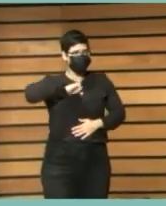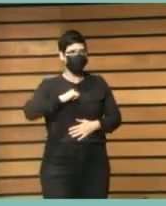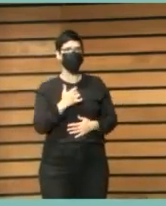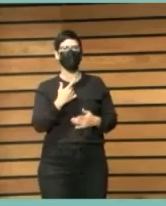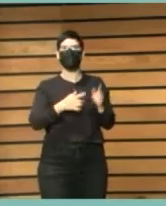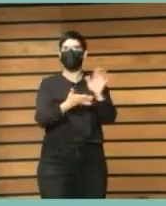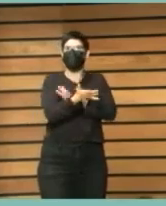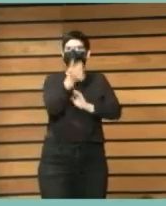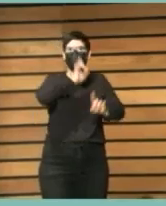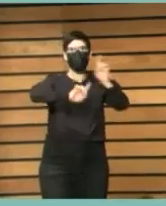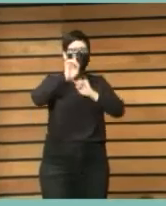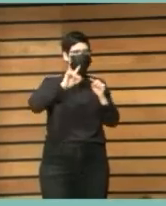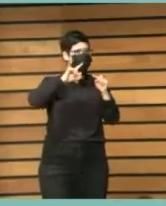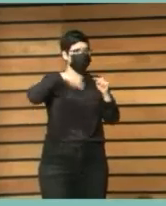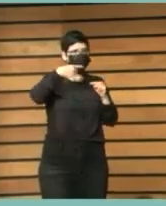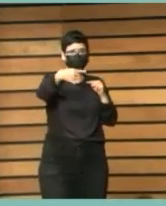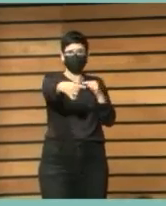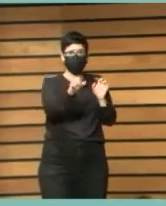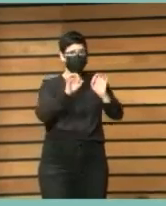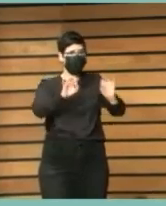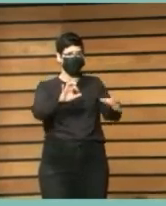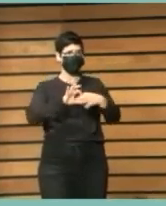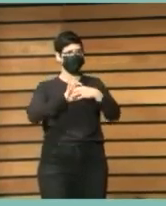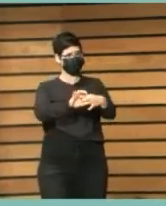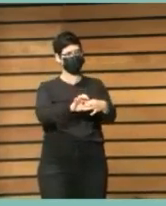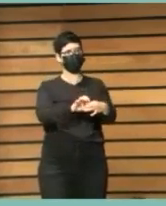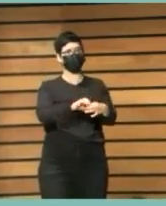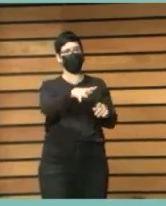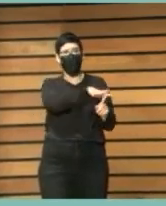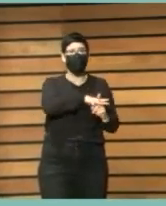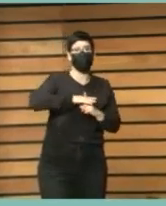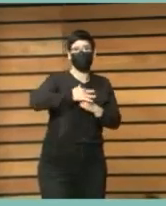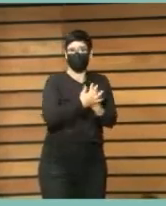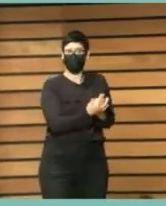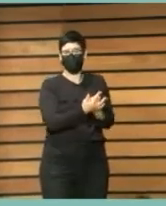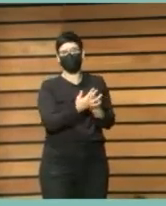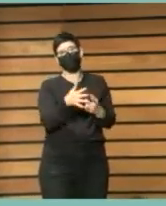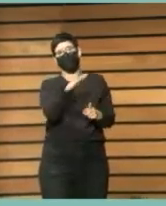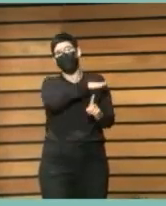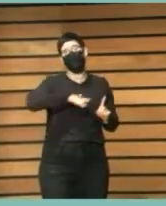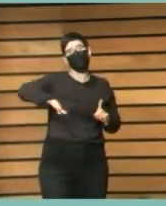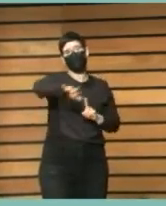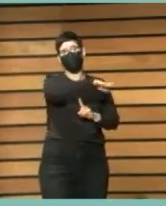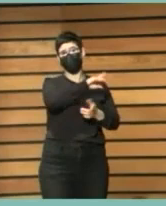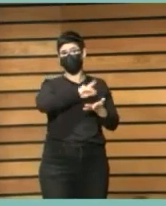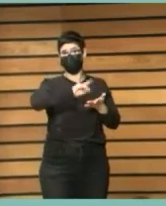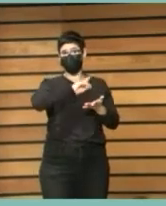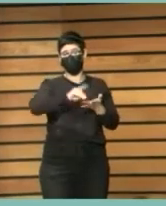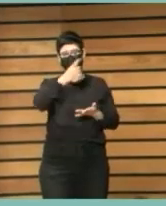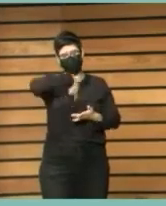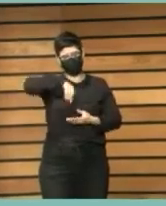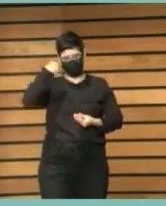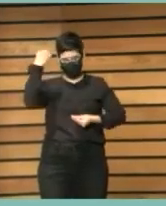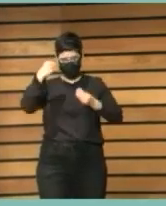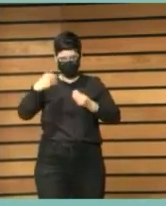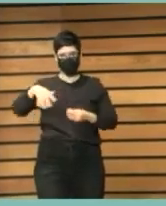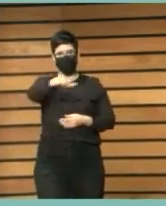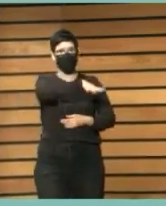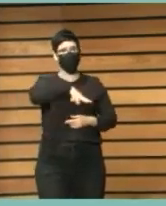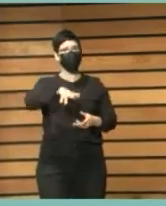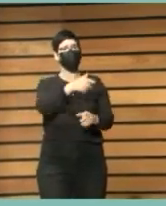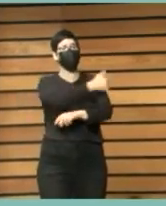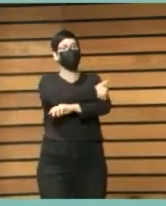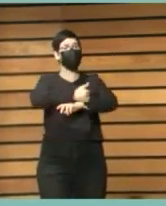diaria de las personas en este contexto y nosotros pensamos que el proyecto de espacios de ciudadanía digital hecho en y con las